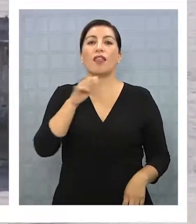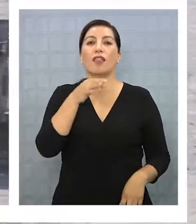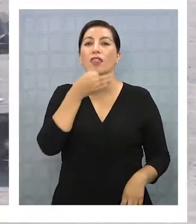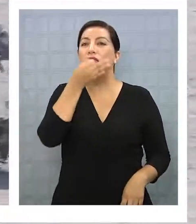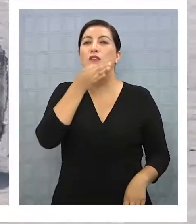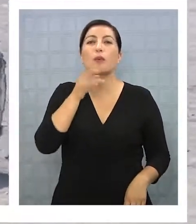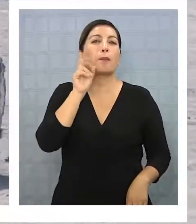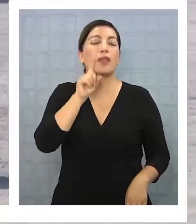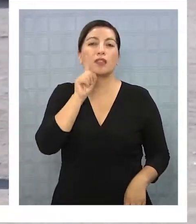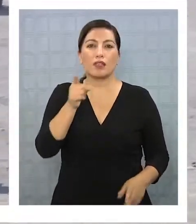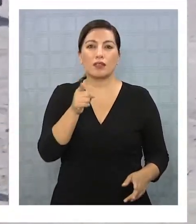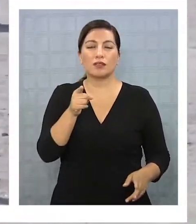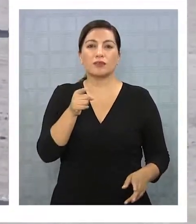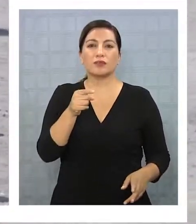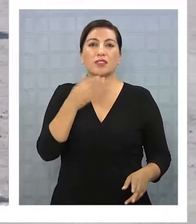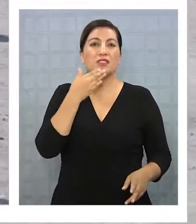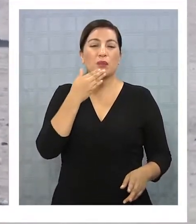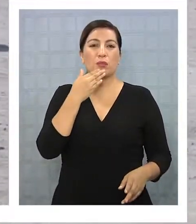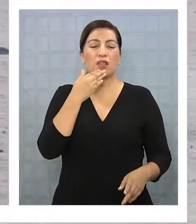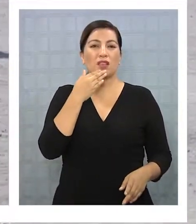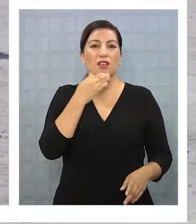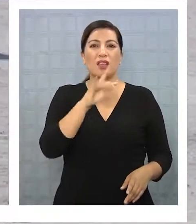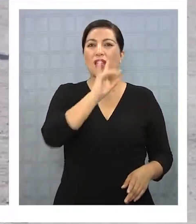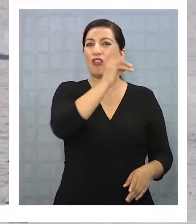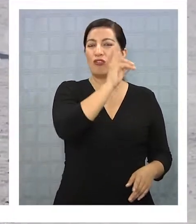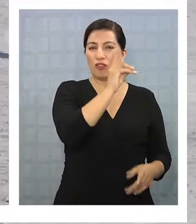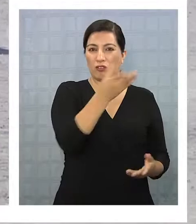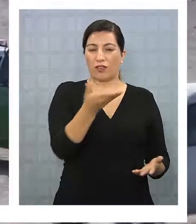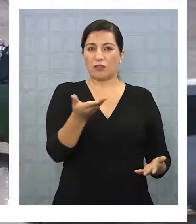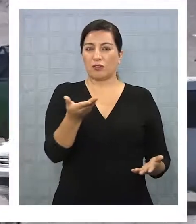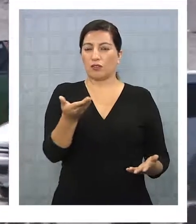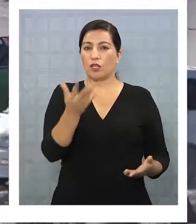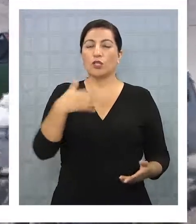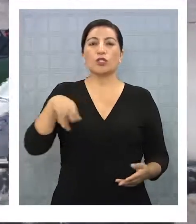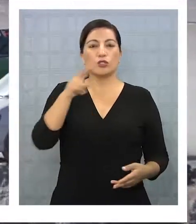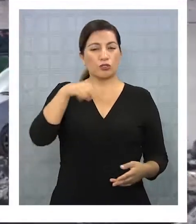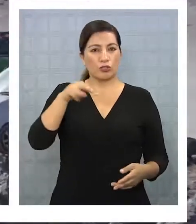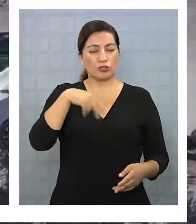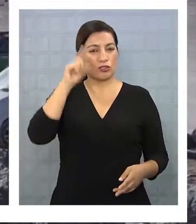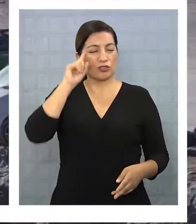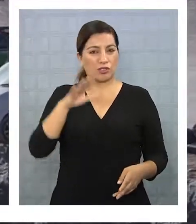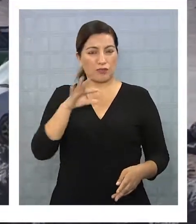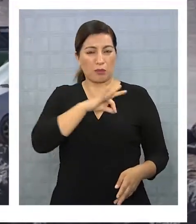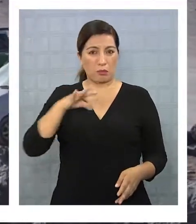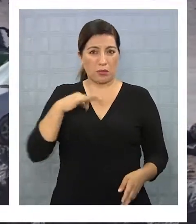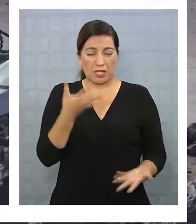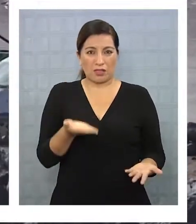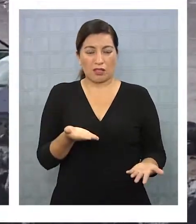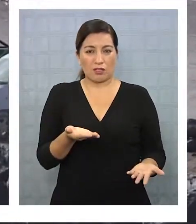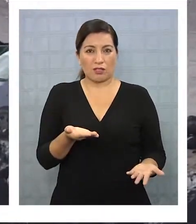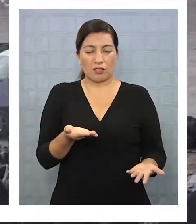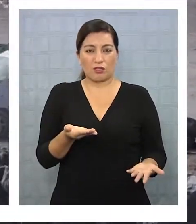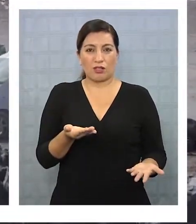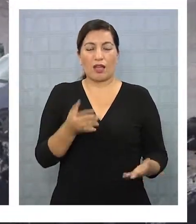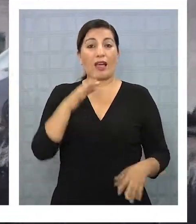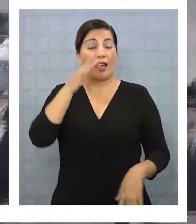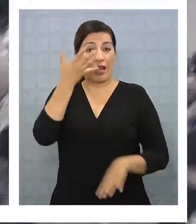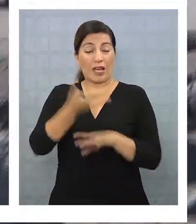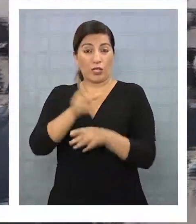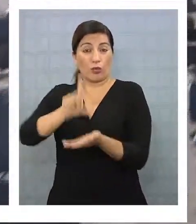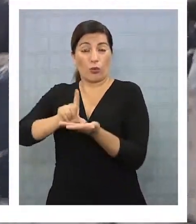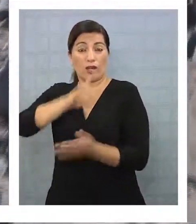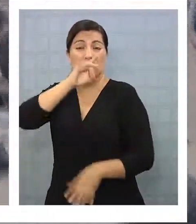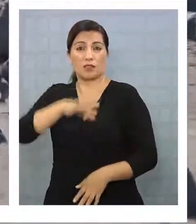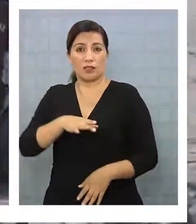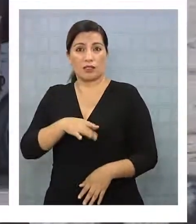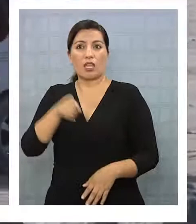todos sabemos que nadie ha torturado a los militares bolivianos, todos sabemos porque el mismo ministerio me dijo que habían georreferenciado que estaban en territorio chileno, por lo tanto,